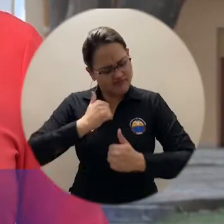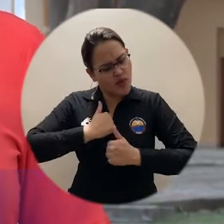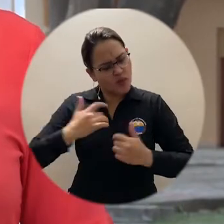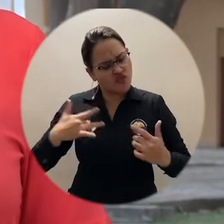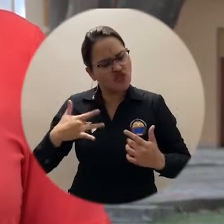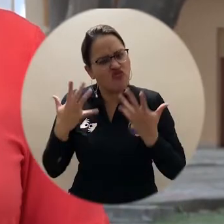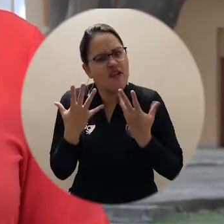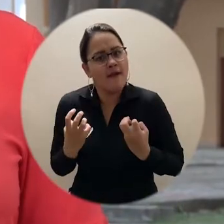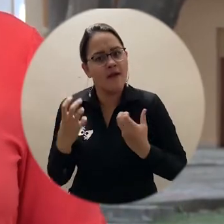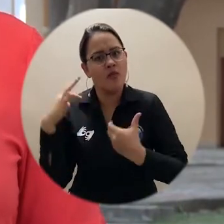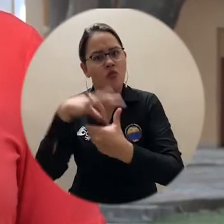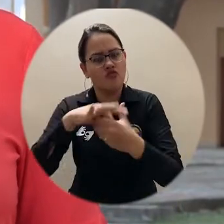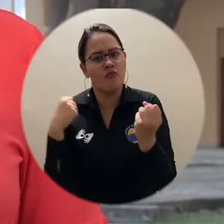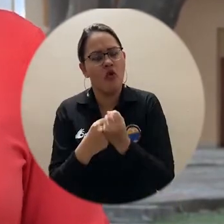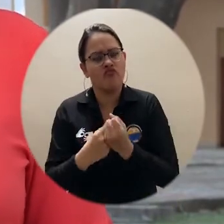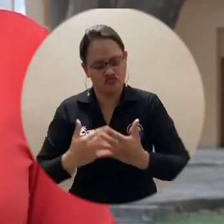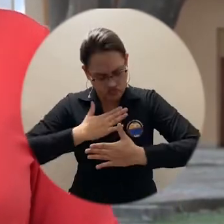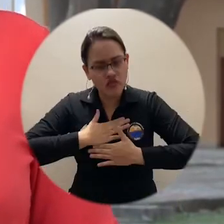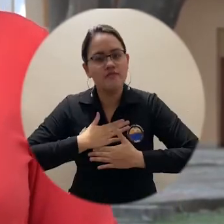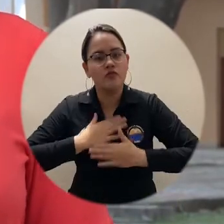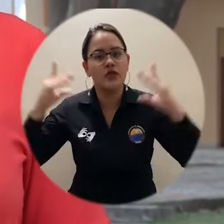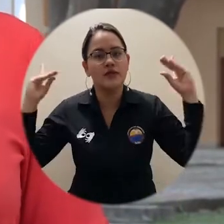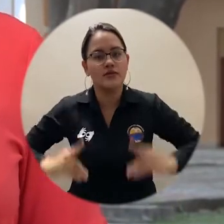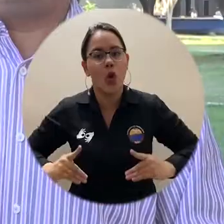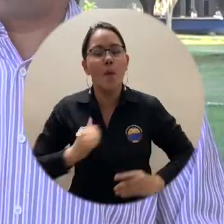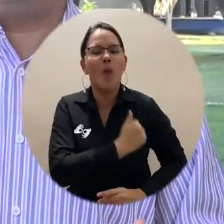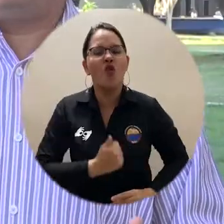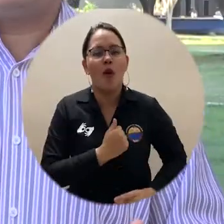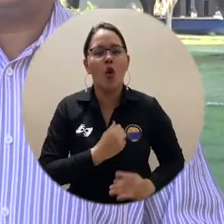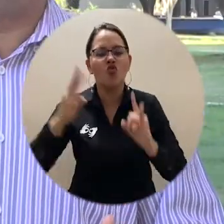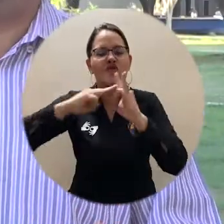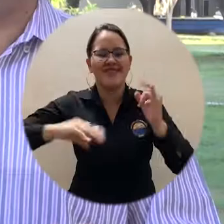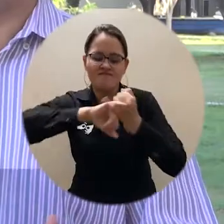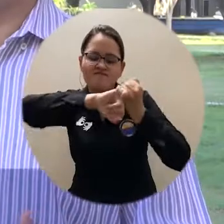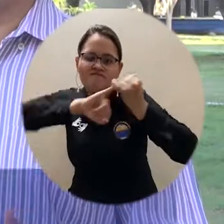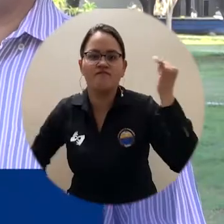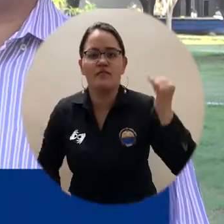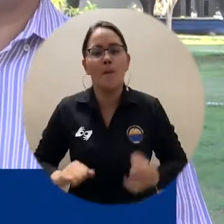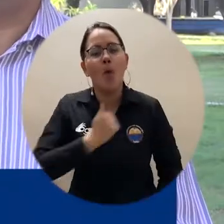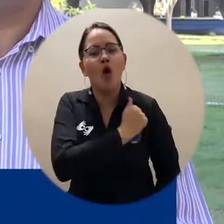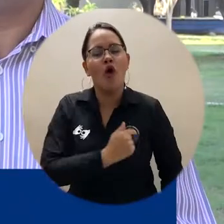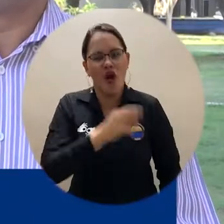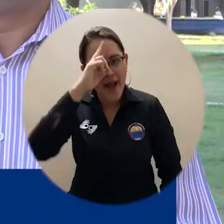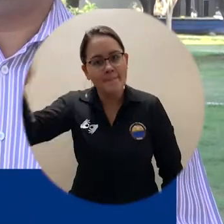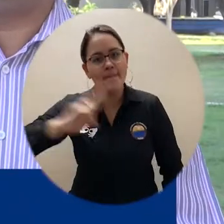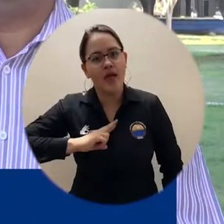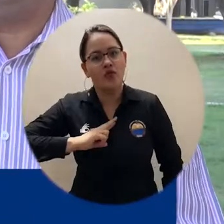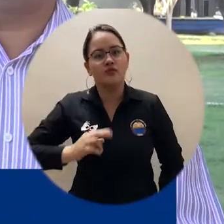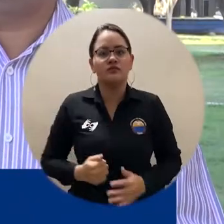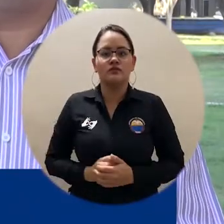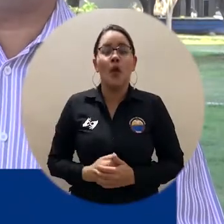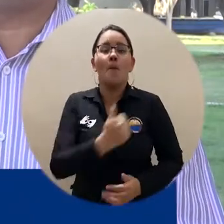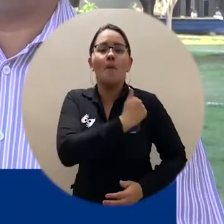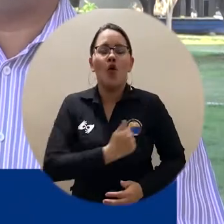Estamos aquí hoy pidiéndoles que nos respeten la autonomía universitaria. Por favor, respeten la decisión de los